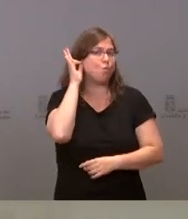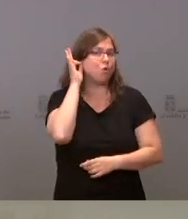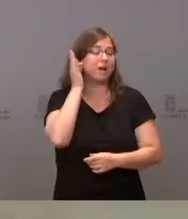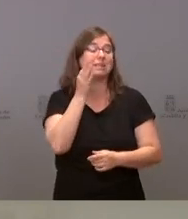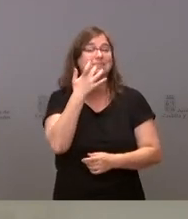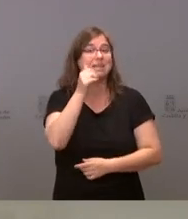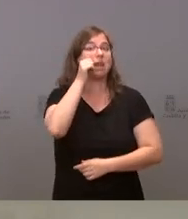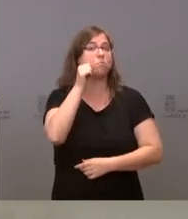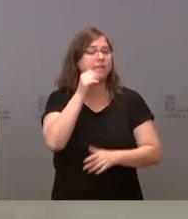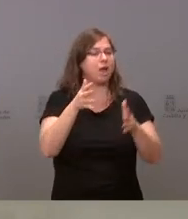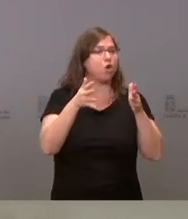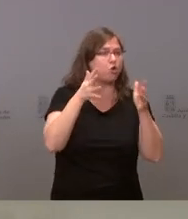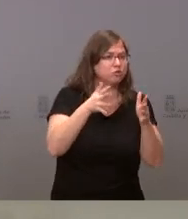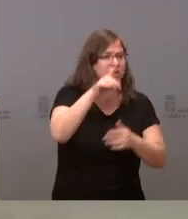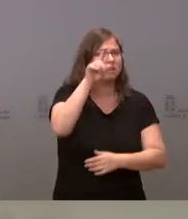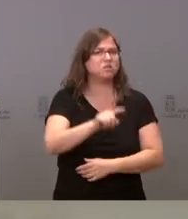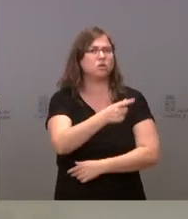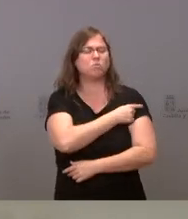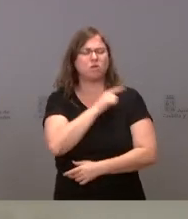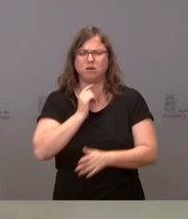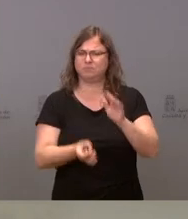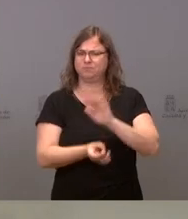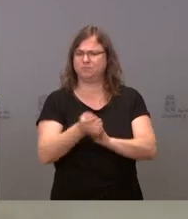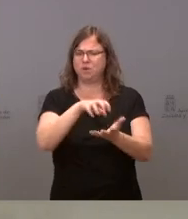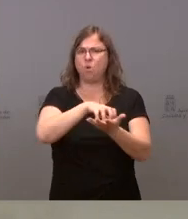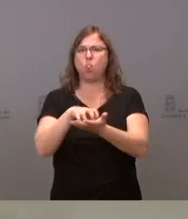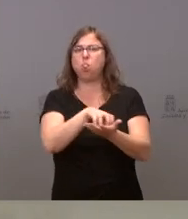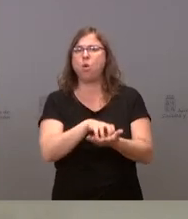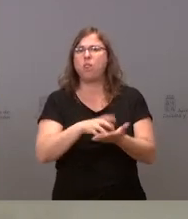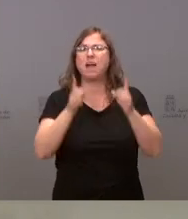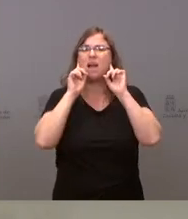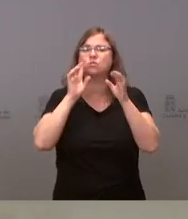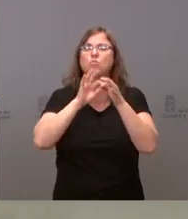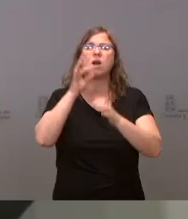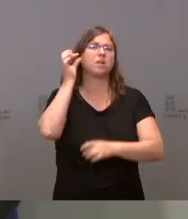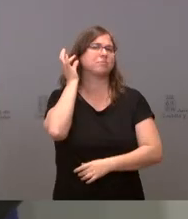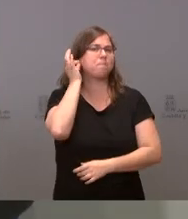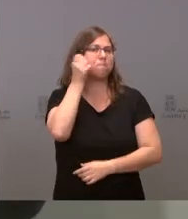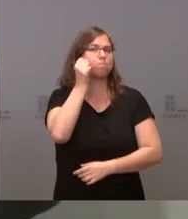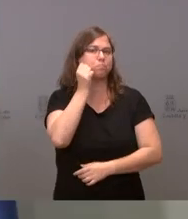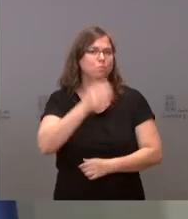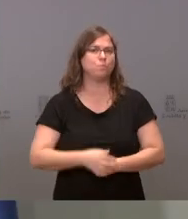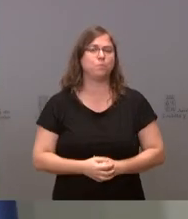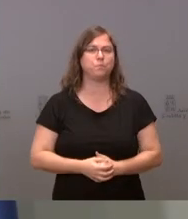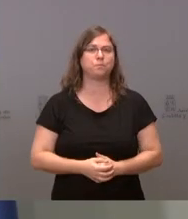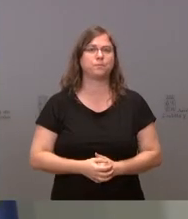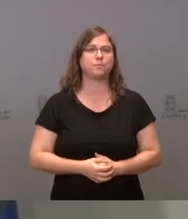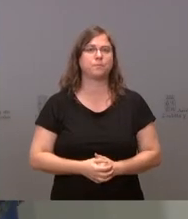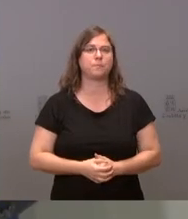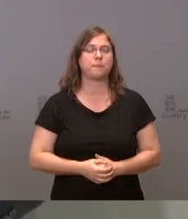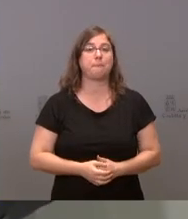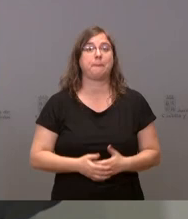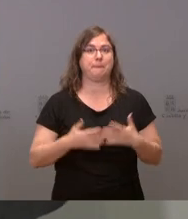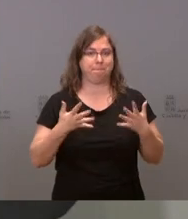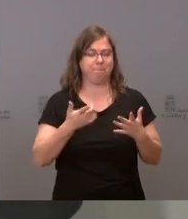embarazadas y se recomienda su vacunación, porque están surgiendo muchas dudas al respecto. Bien, empezaremos por esto